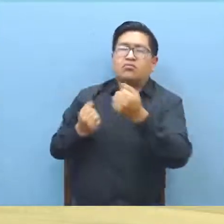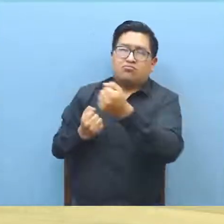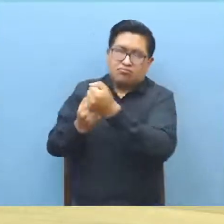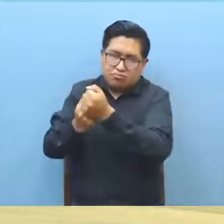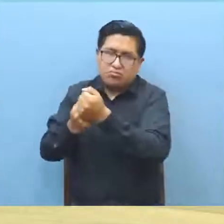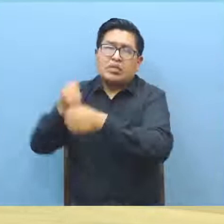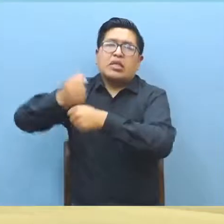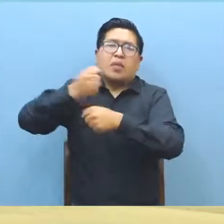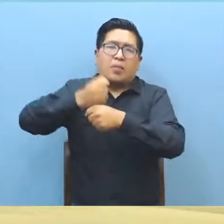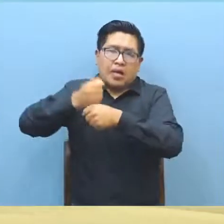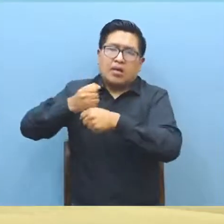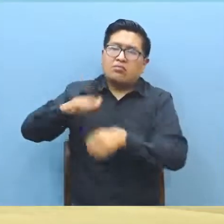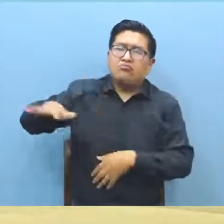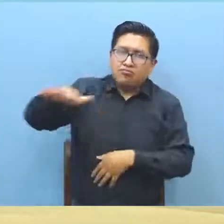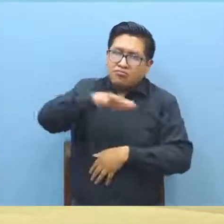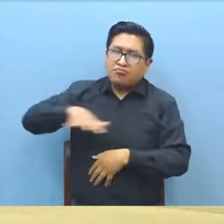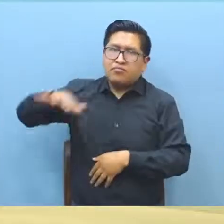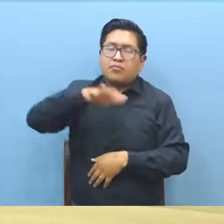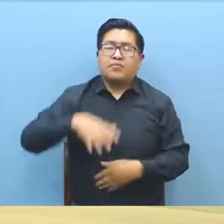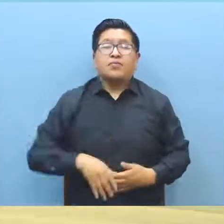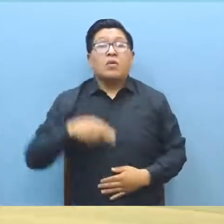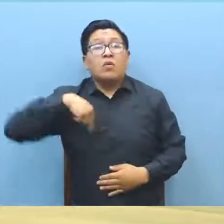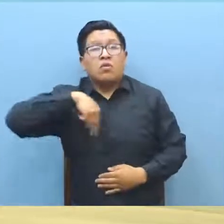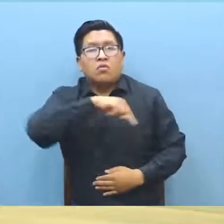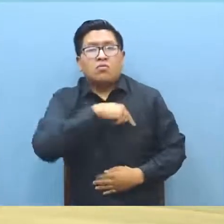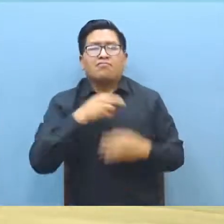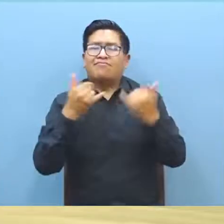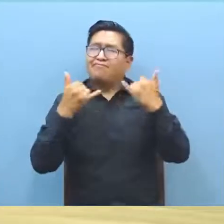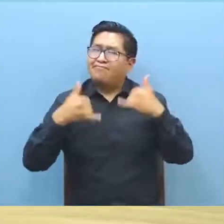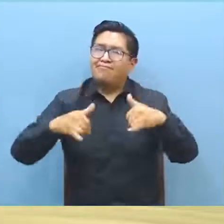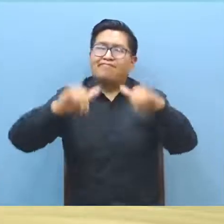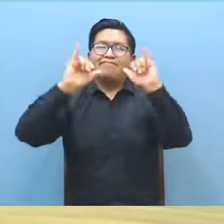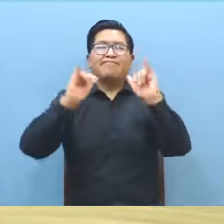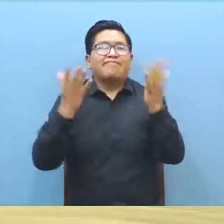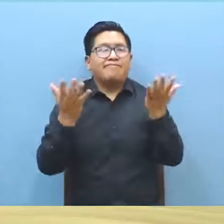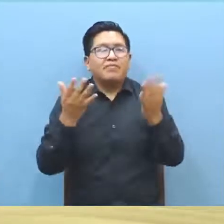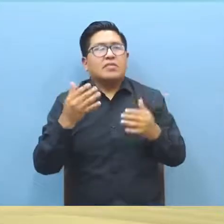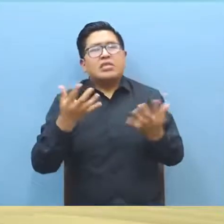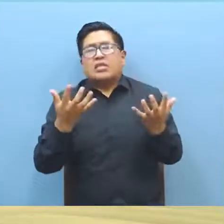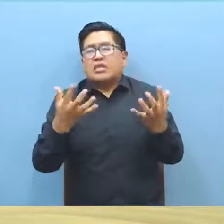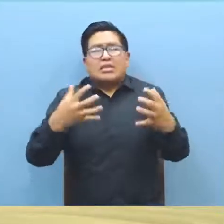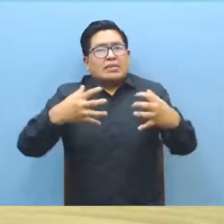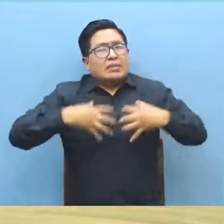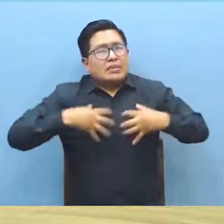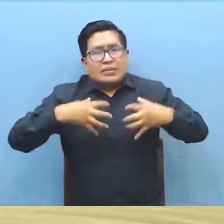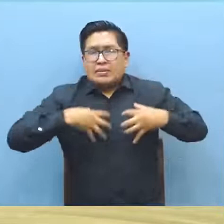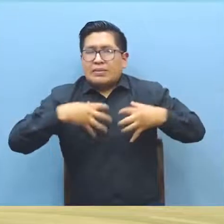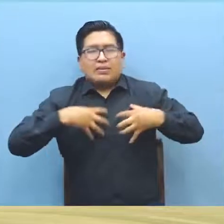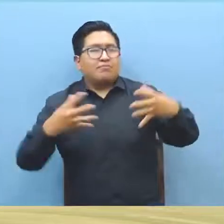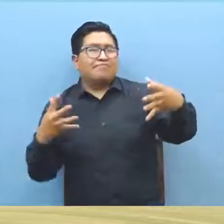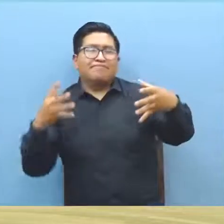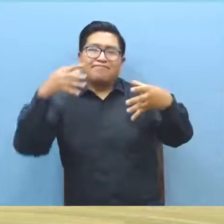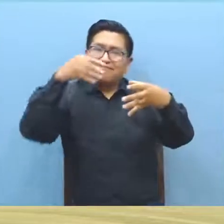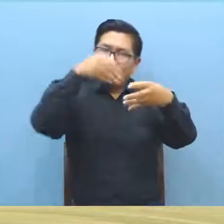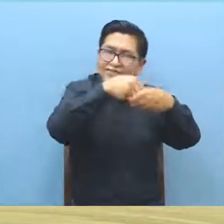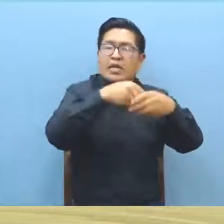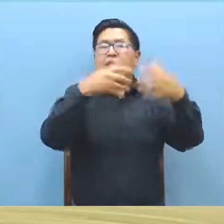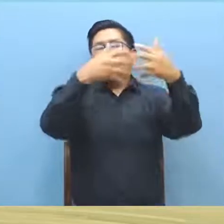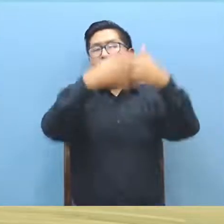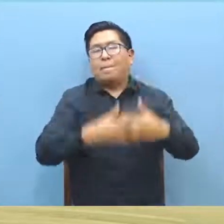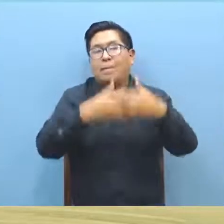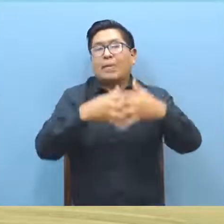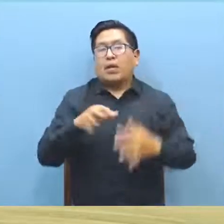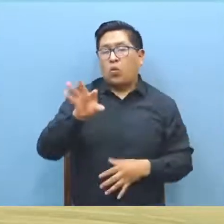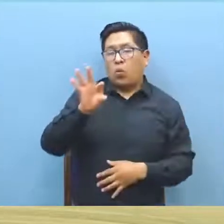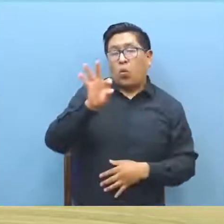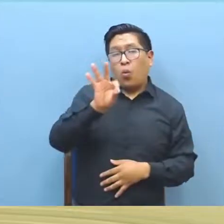de los trabajadores. Entonces, por lo tanto, nosotros hoy por hoy seguimos aquí en huelga, aquí dentro de la empresa, brazos caídos,